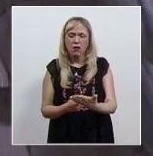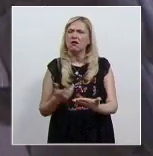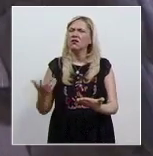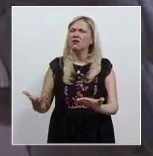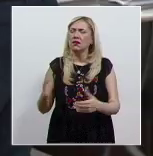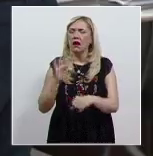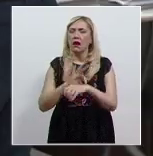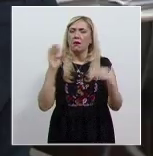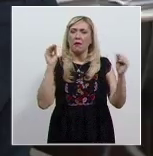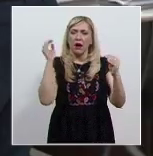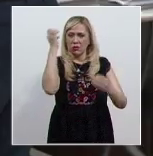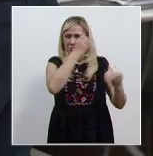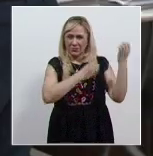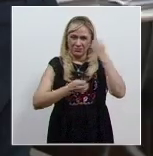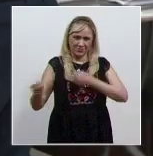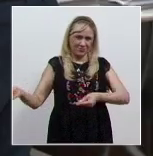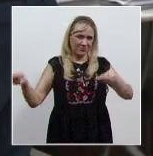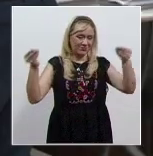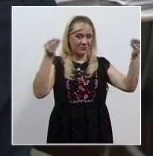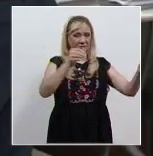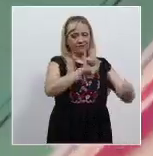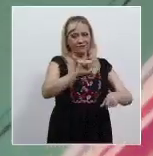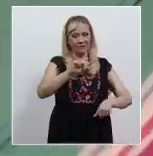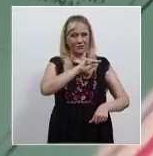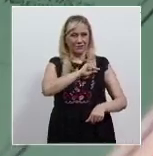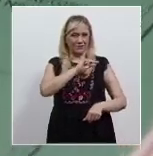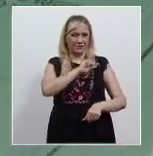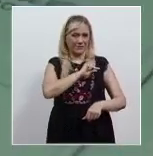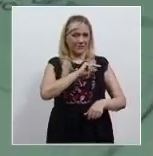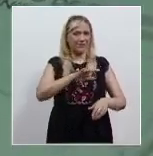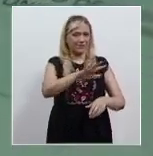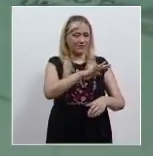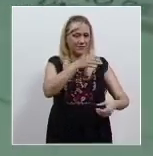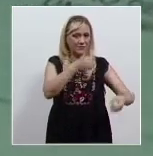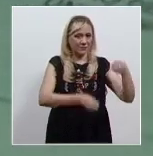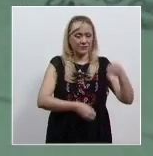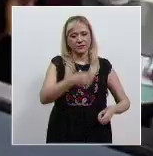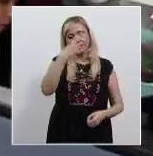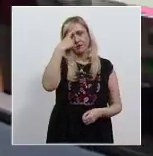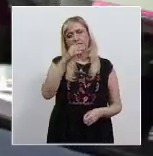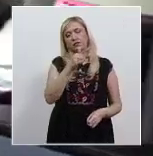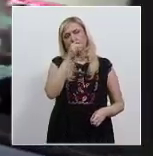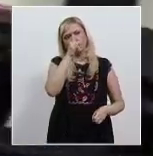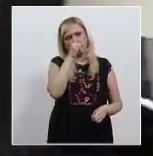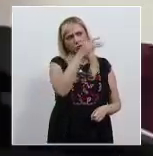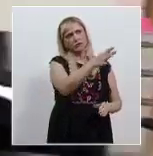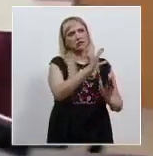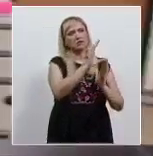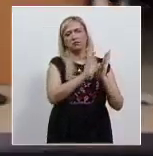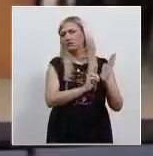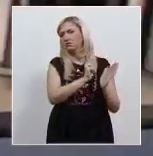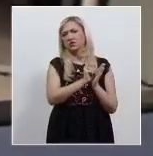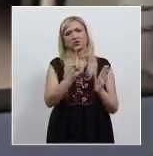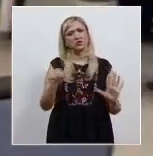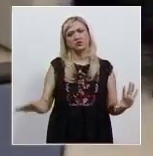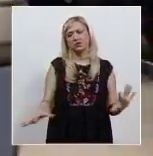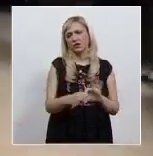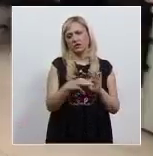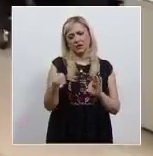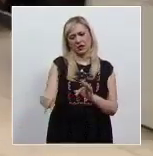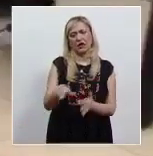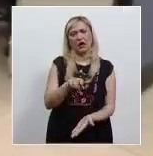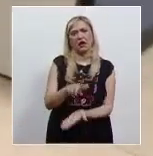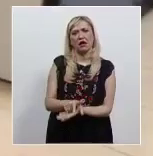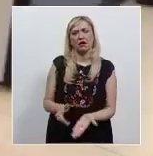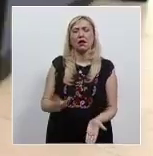amparos en revisión del conocimiento de los tribunales colegiados en los que se reclame la constitucionalidad de las mencionadas disposiciones,